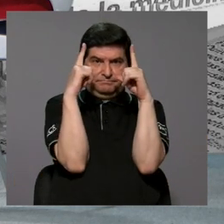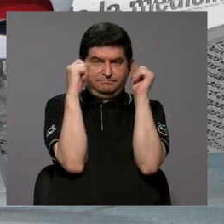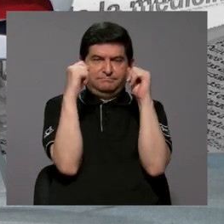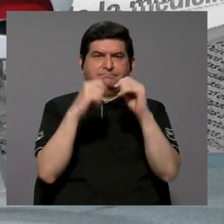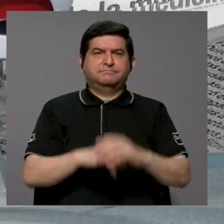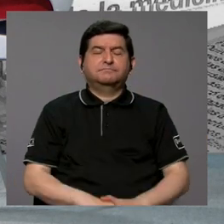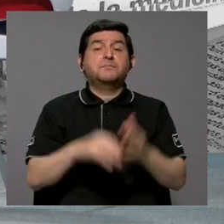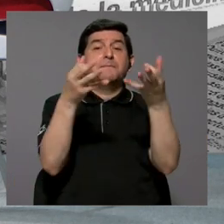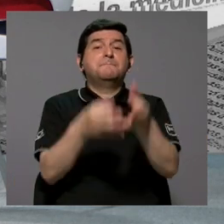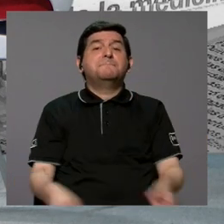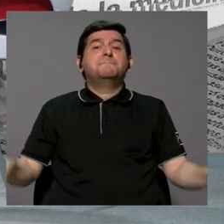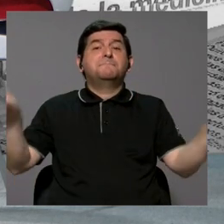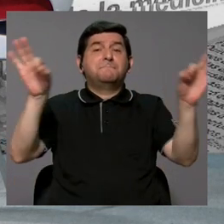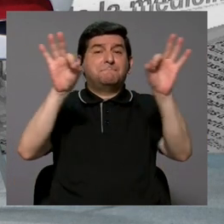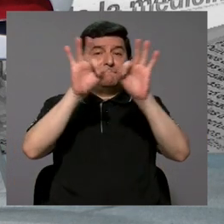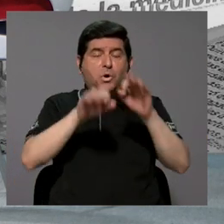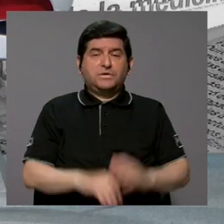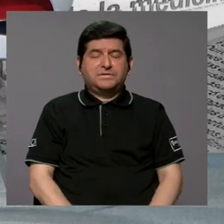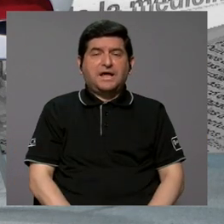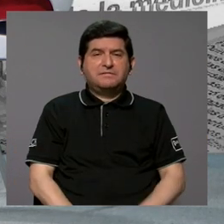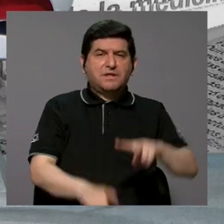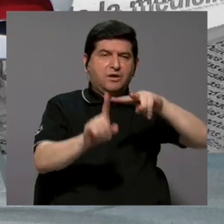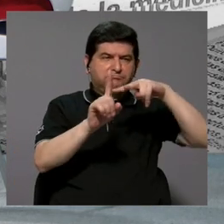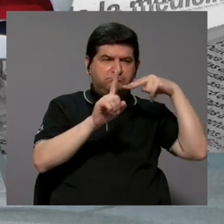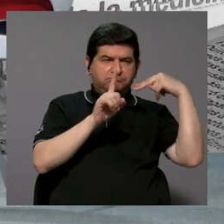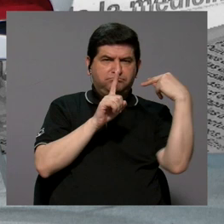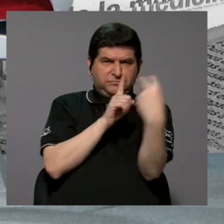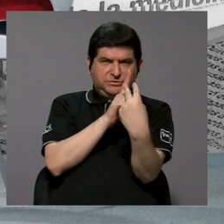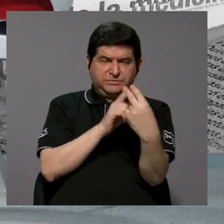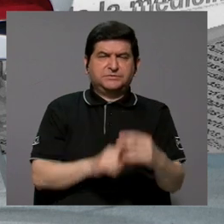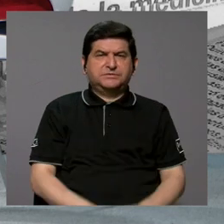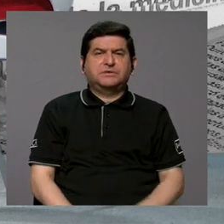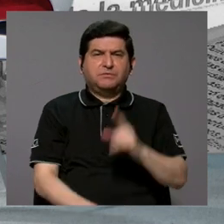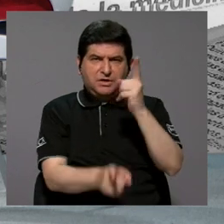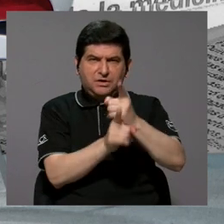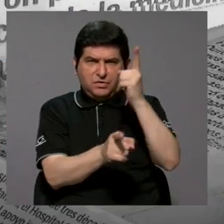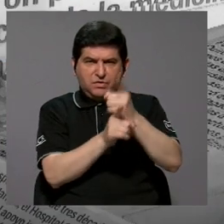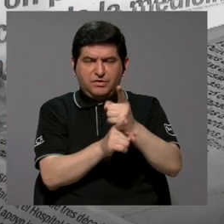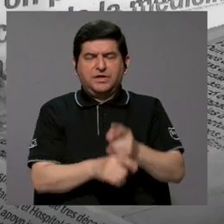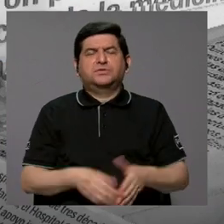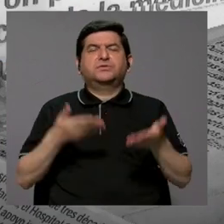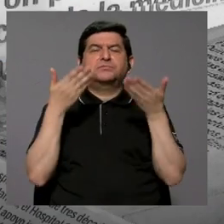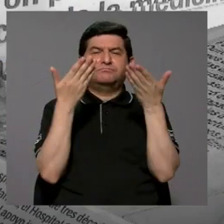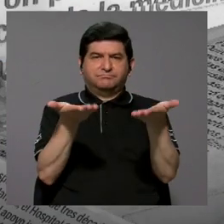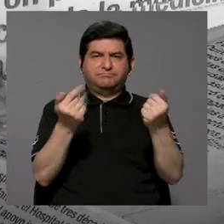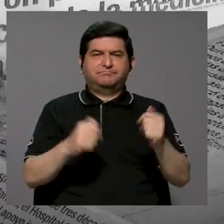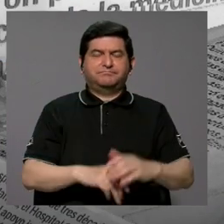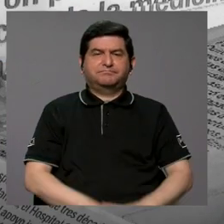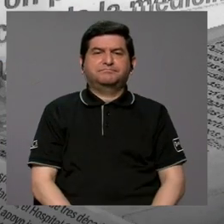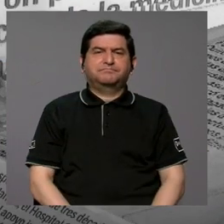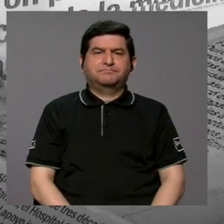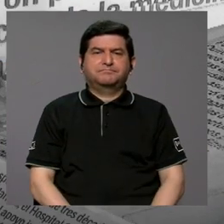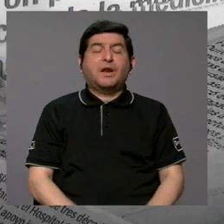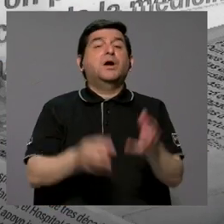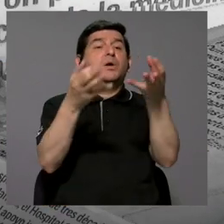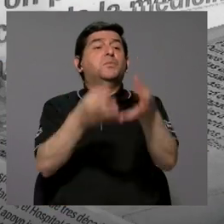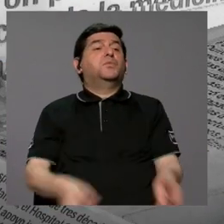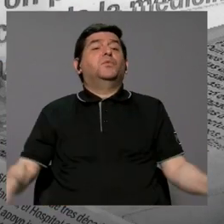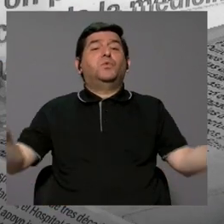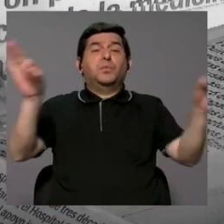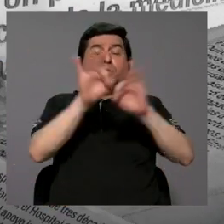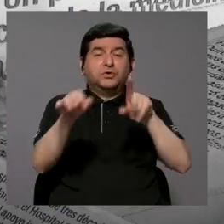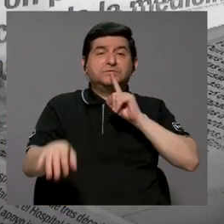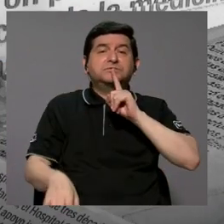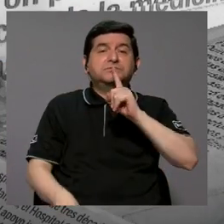¿verdad? Y es importante, pues, poder dar el punto de vista, ¿verdad?, adecuado y correcto. Importante, pues,